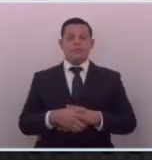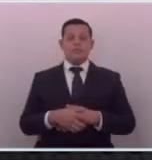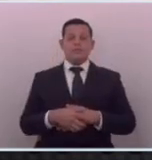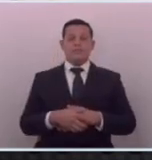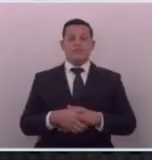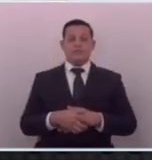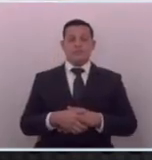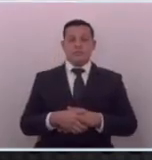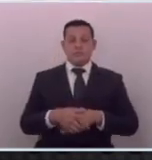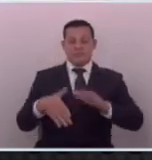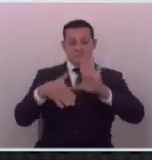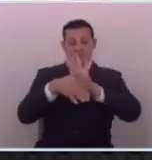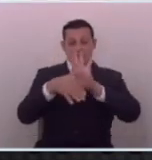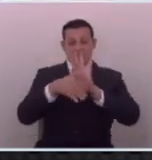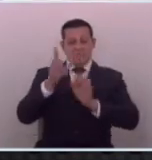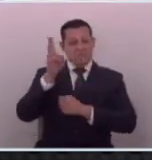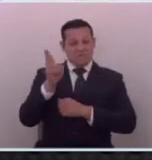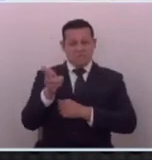a los del FMLN igual